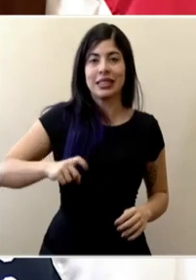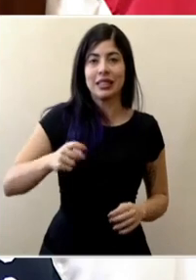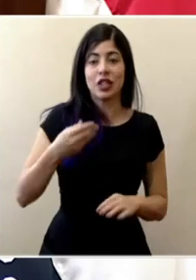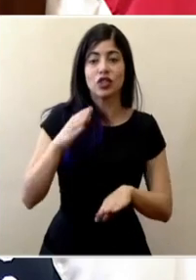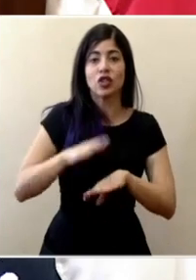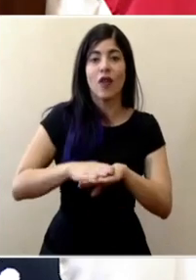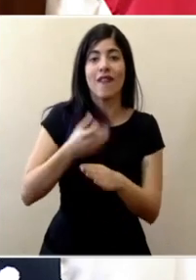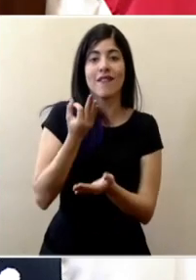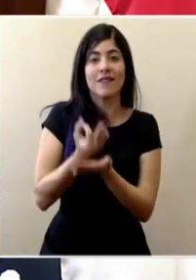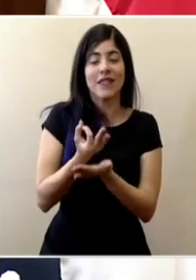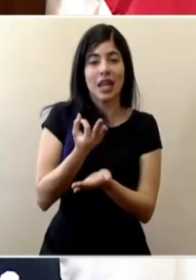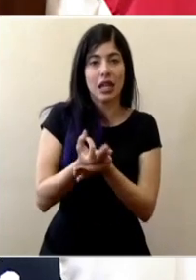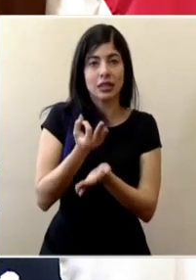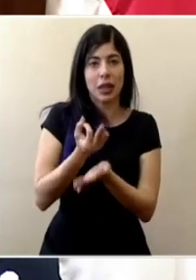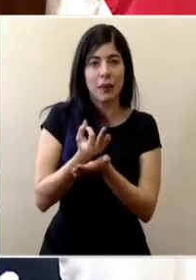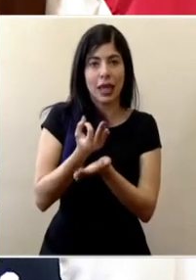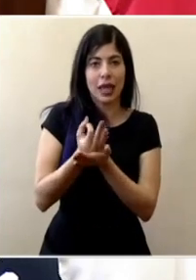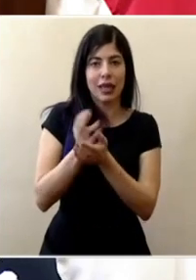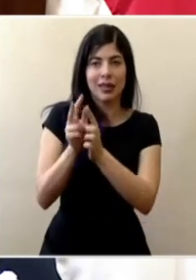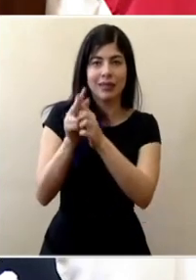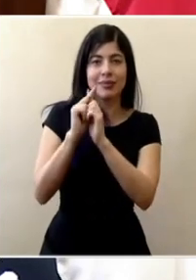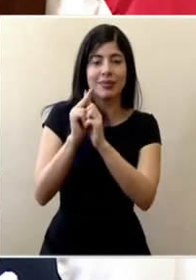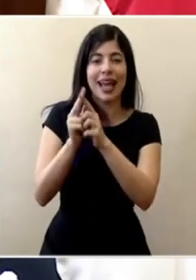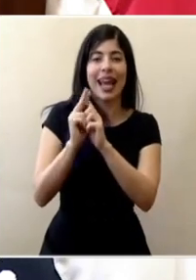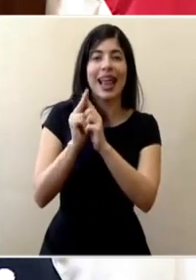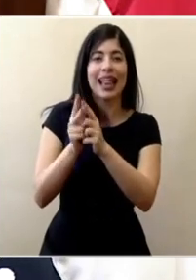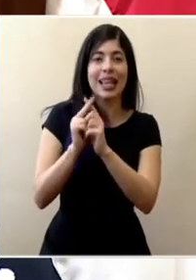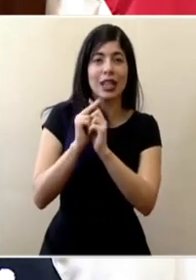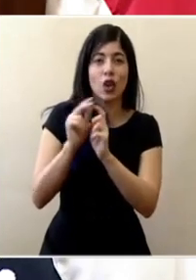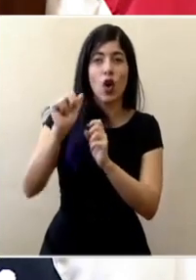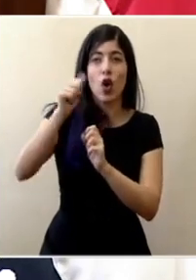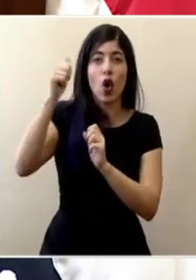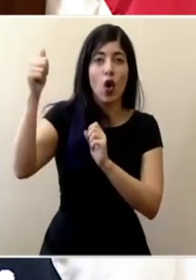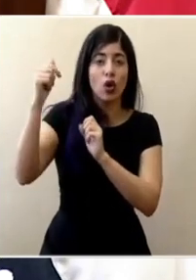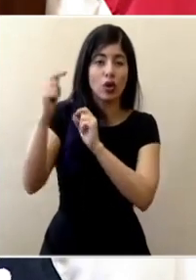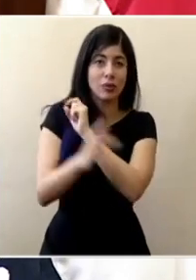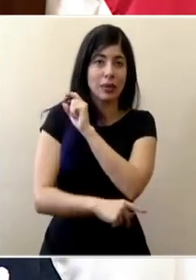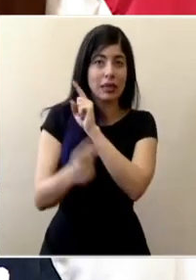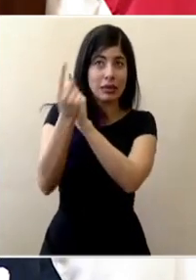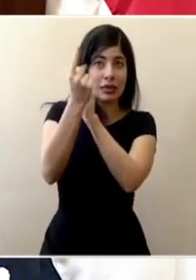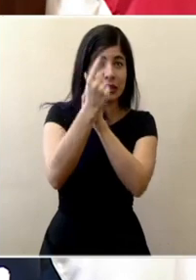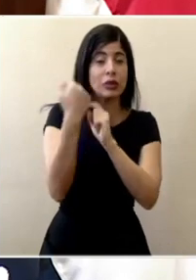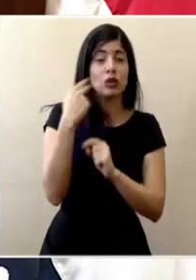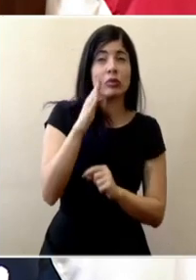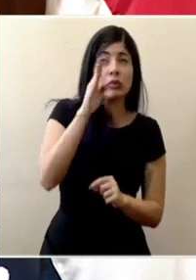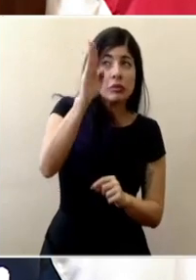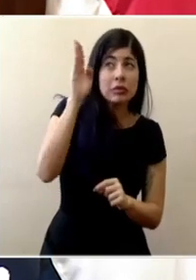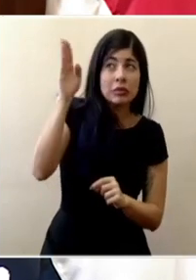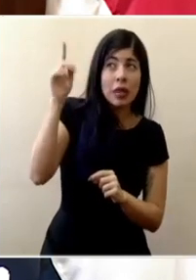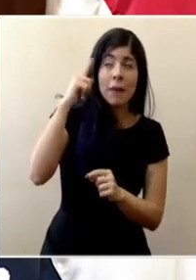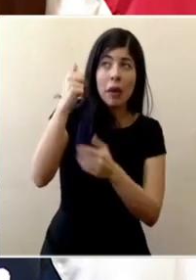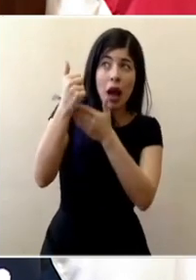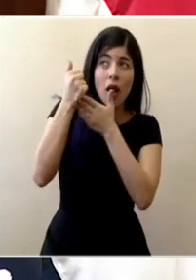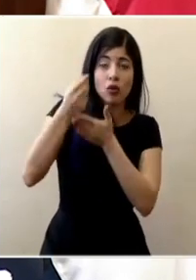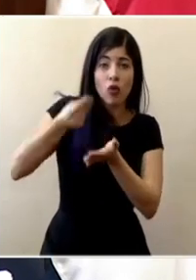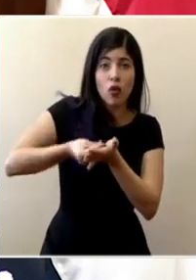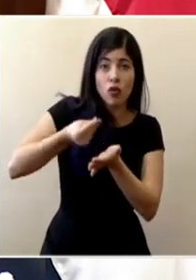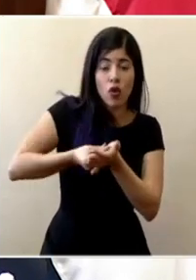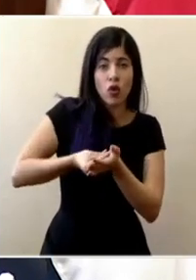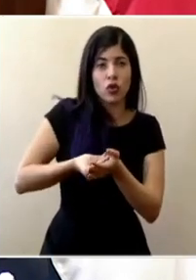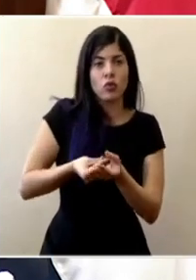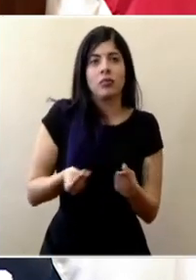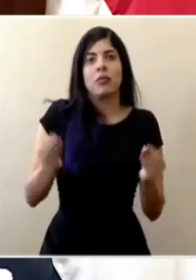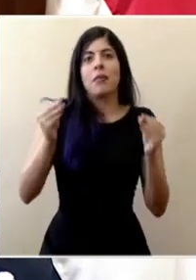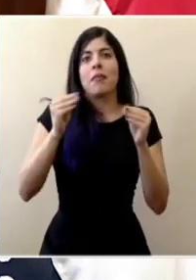financiamiento con lo que es las líneas de crédito con multilaterales, estamos acudiendo a multilaterales para financiamiento mucho